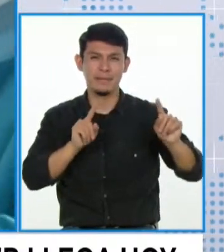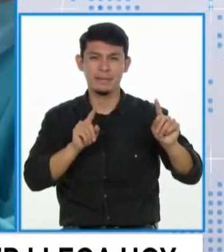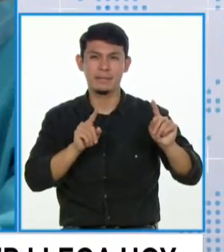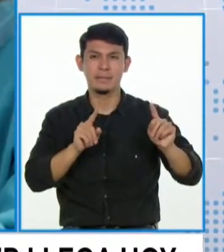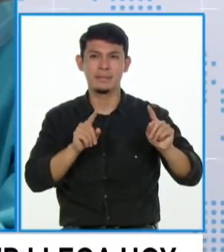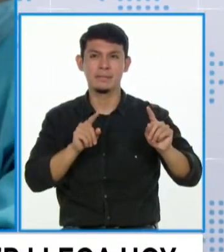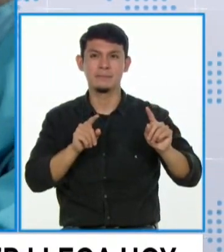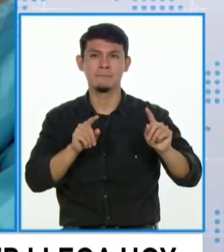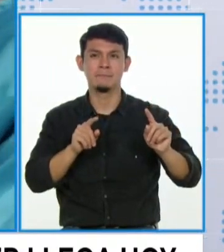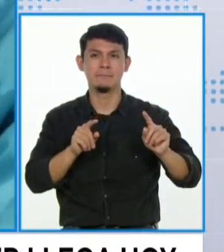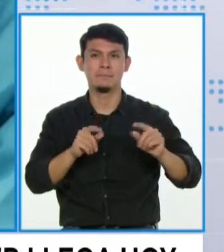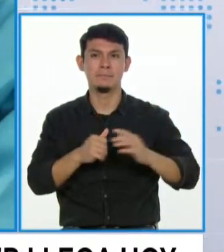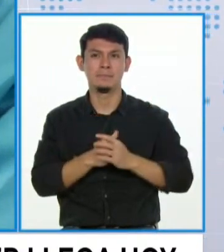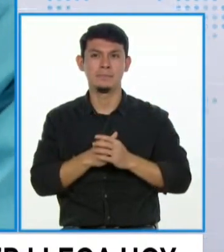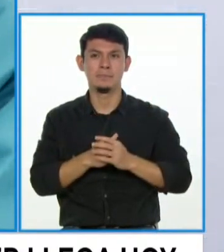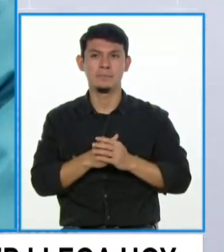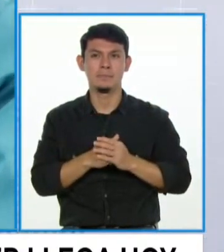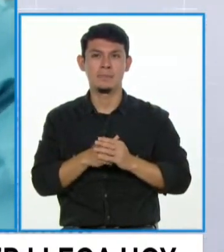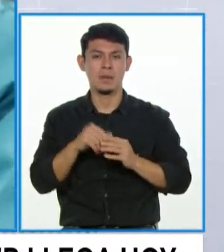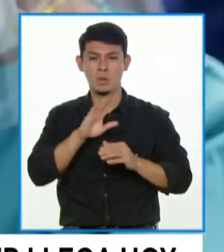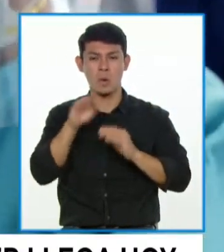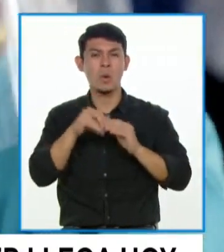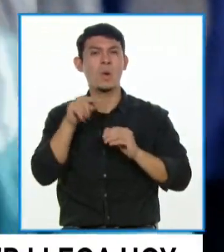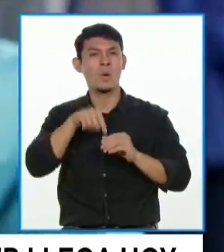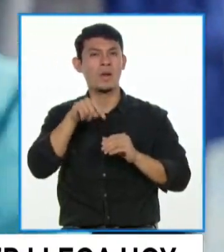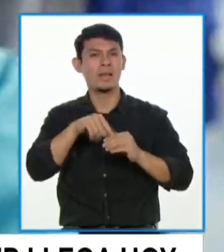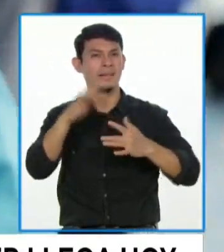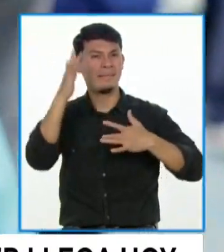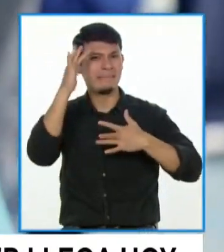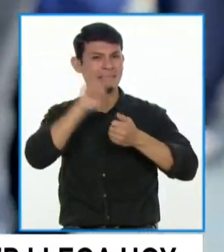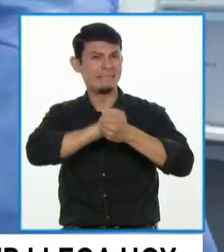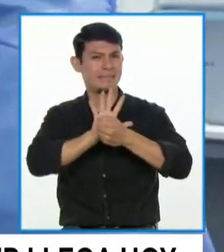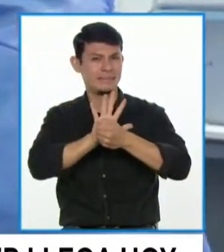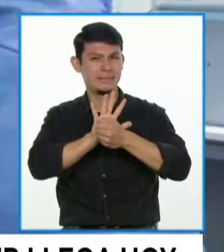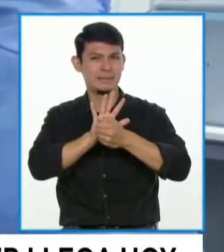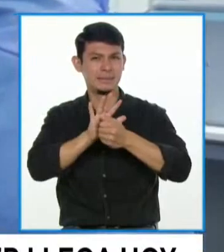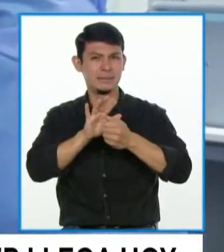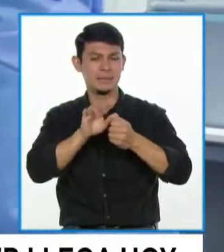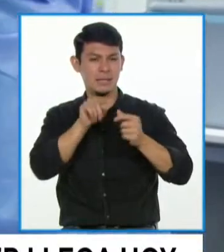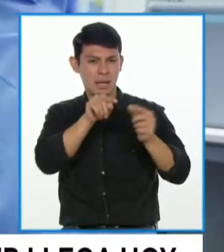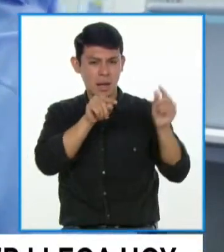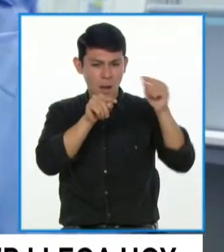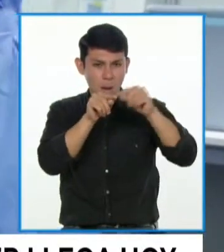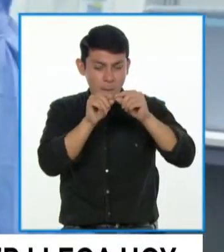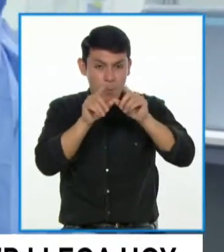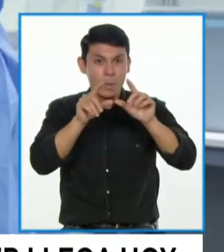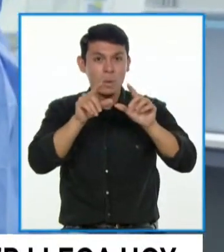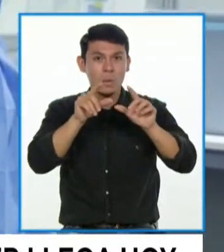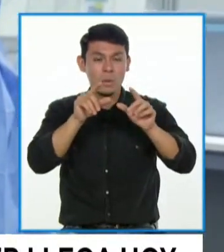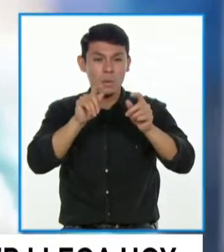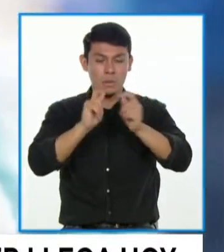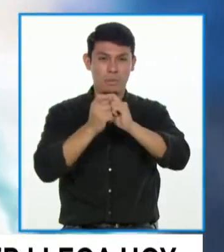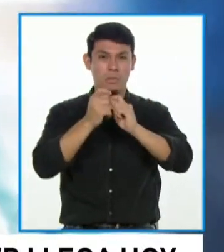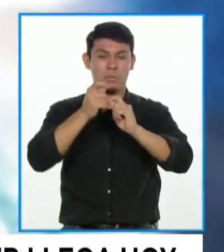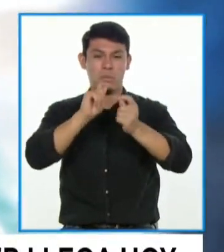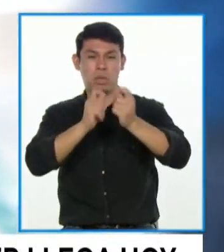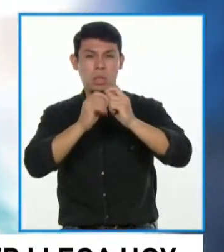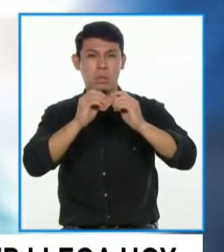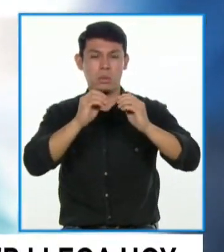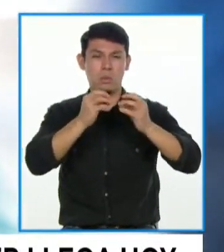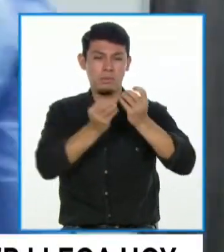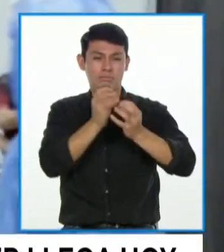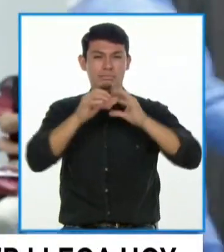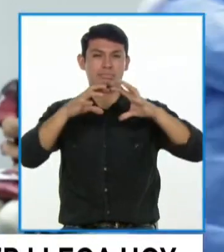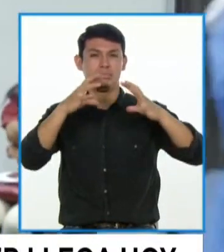coger todo el código genético del virus y al inactivarlo, básicamente simulas una enfermedad sin tener